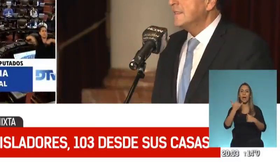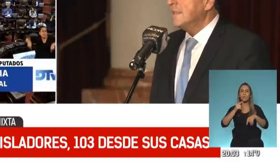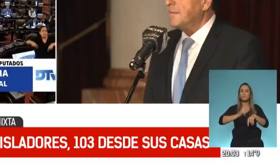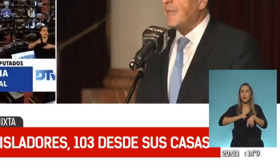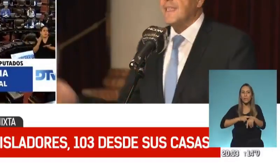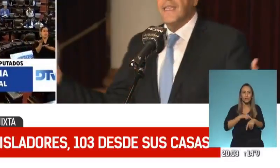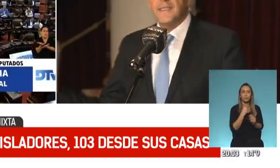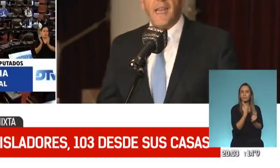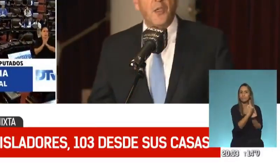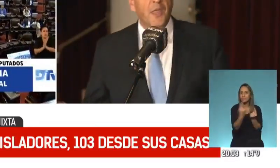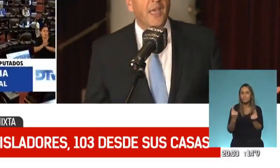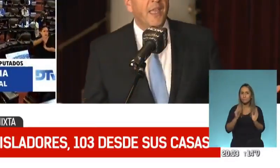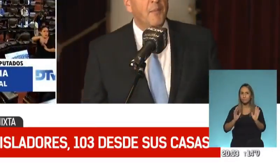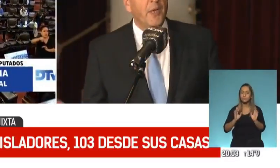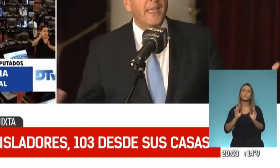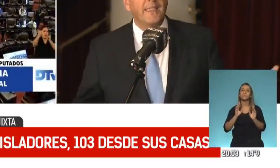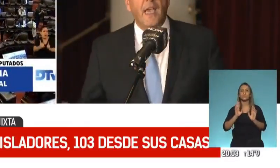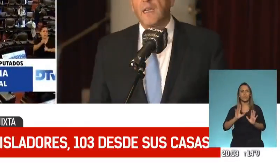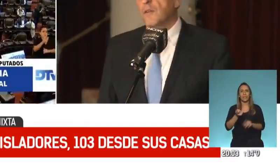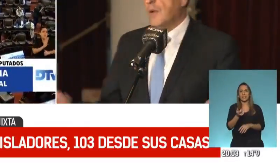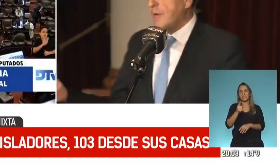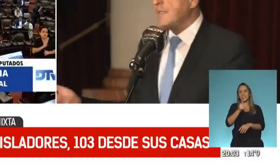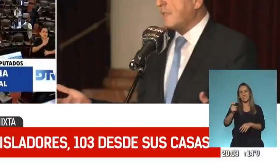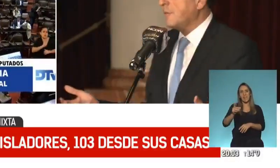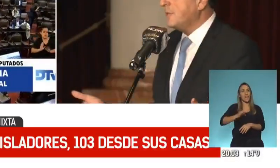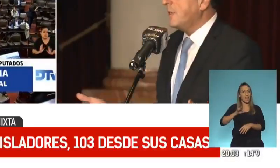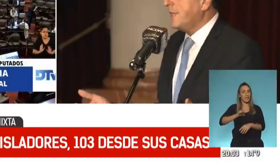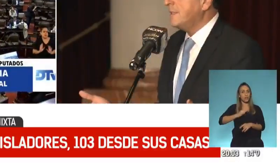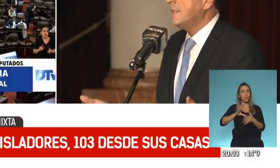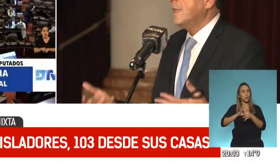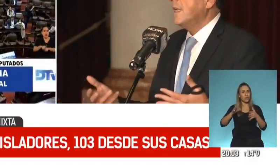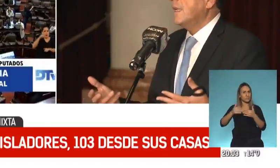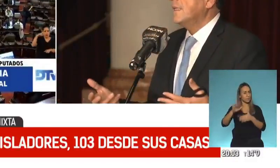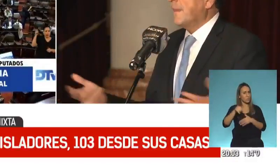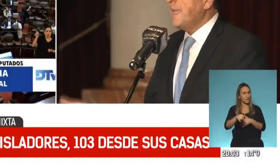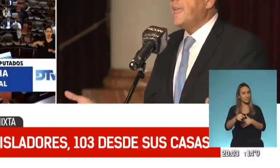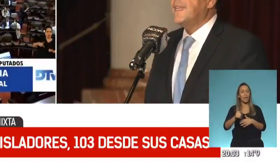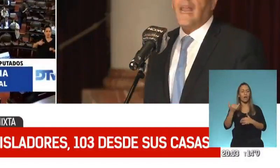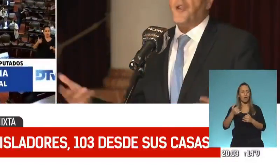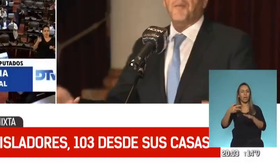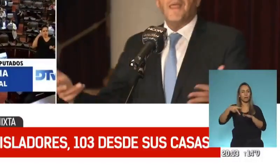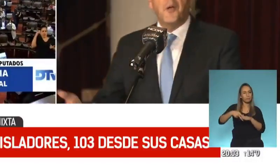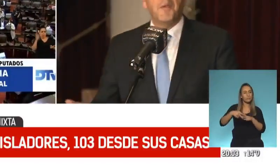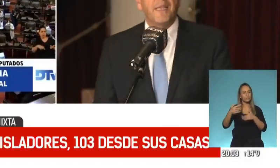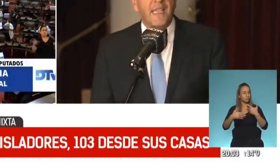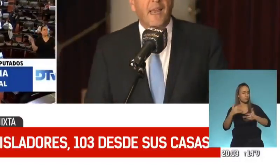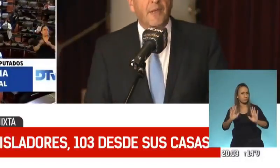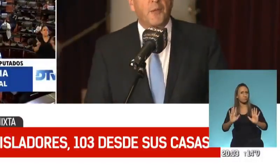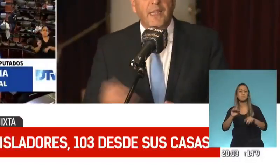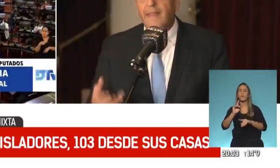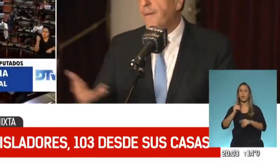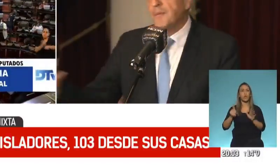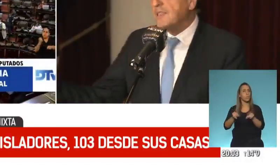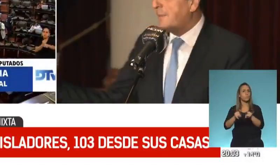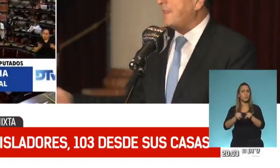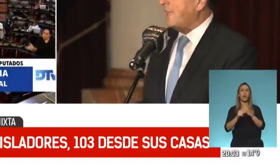más de 100 años de democracia con algunas interrupciones. También las normas de convivencia en la